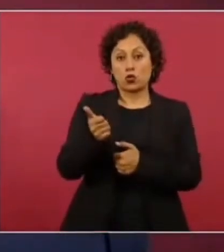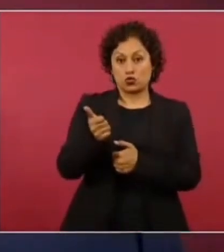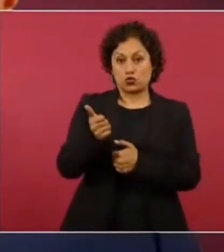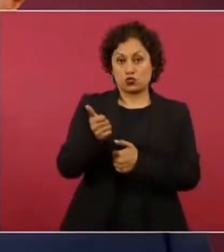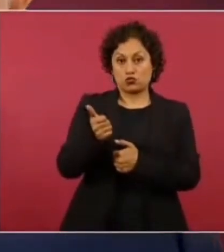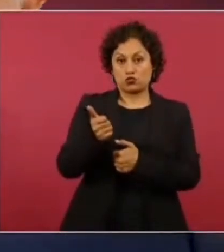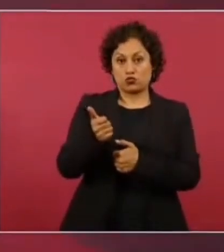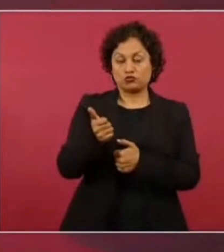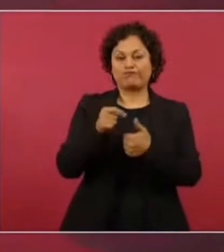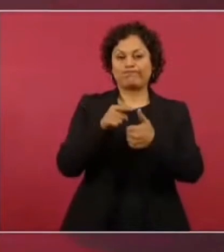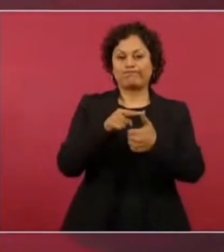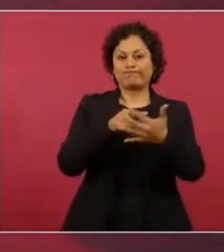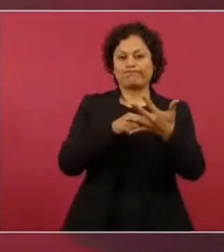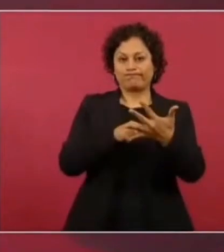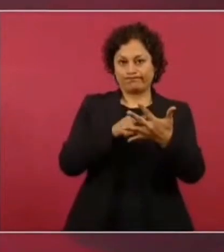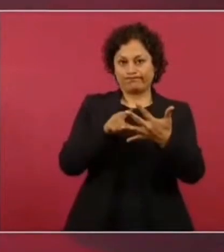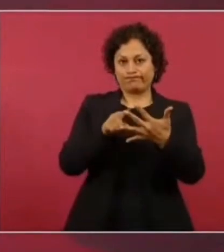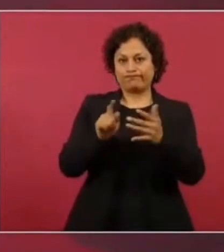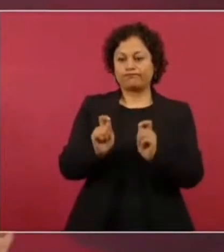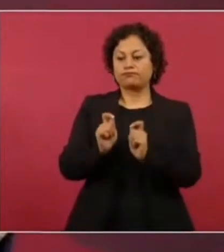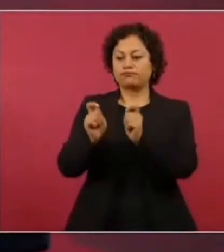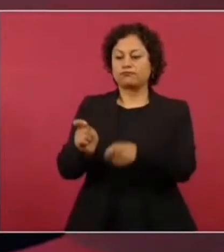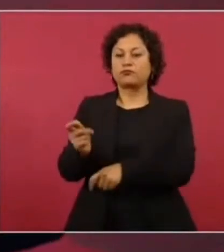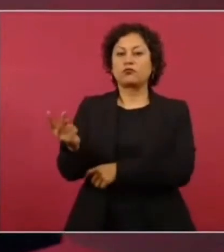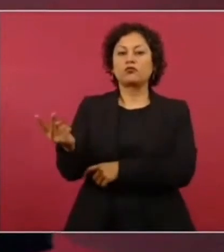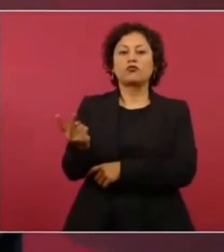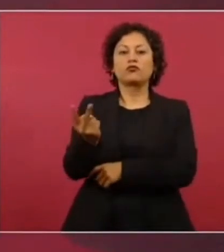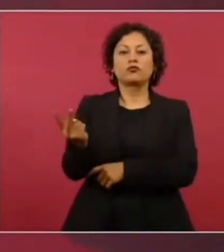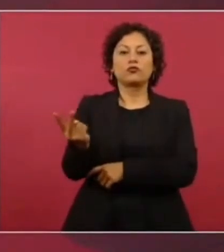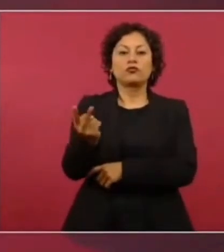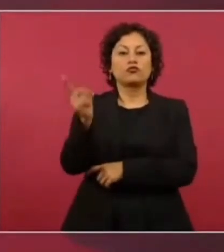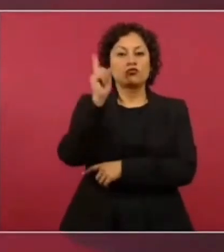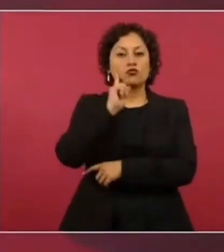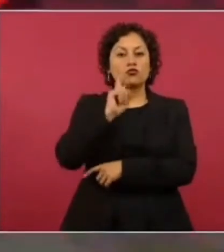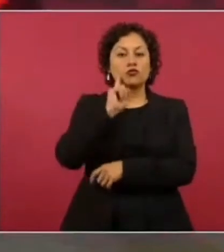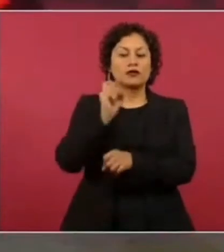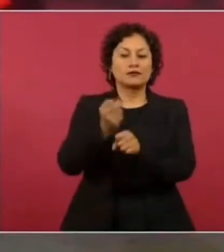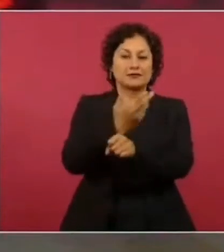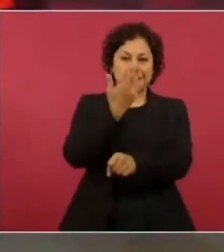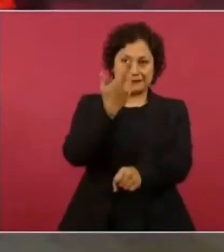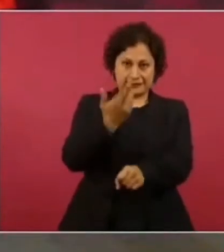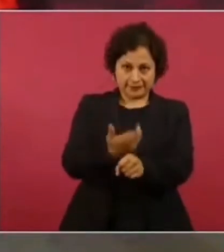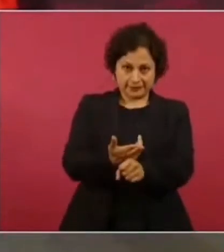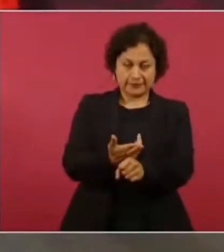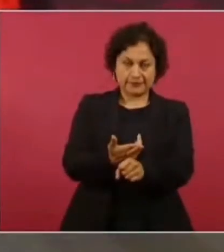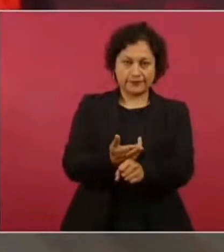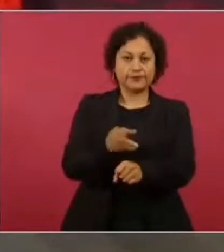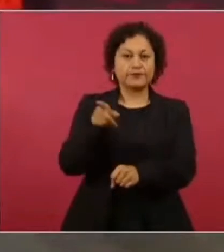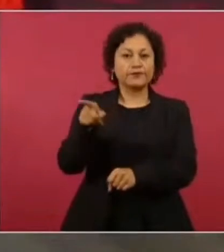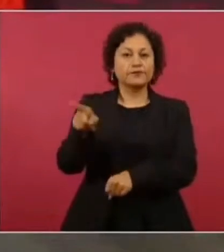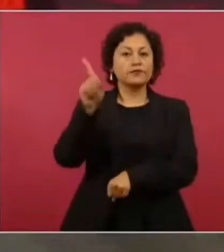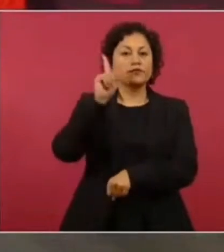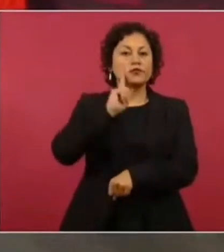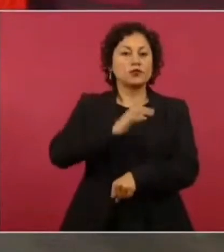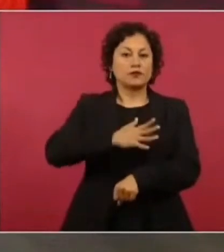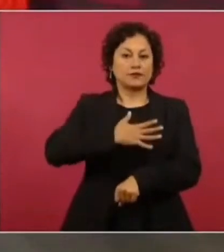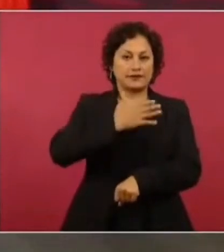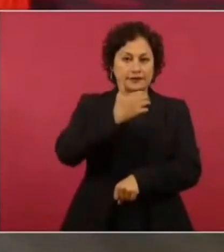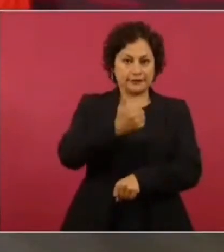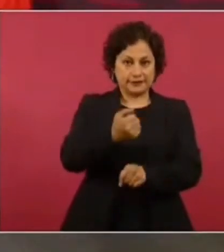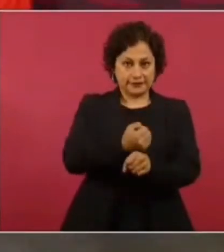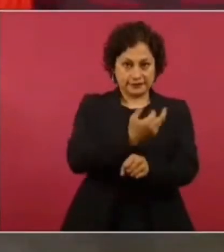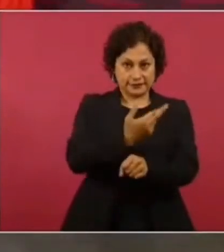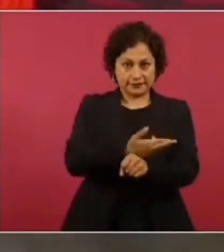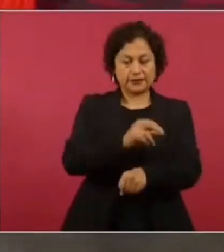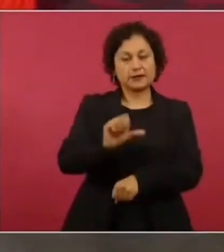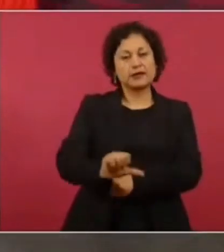secretarias, la de Bienestar y la de Medio